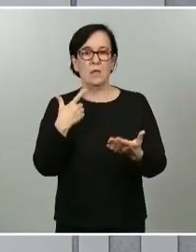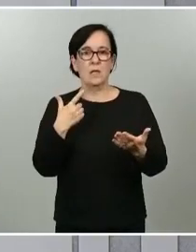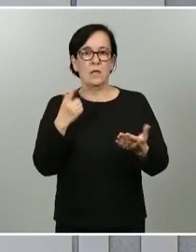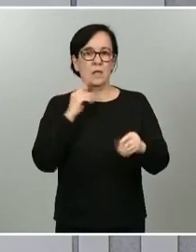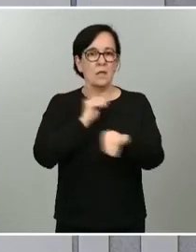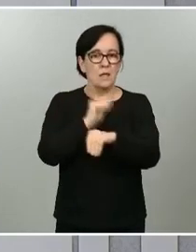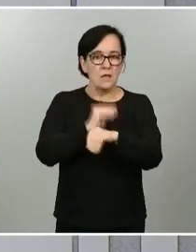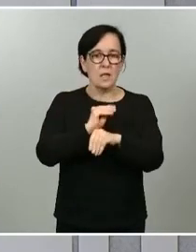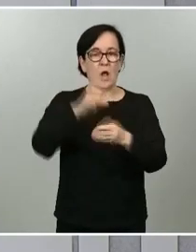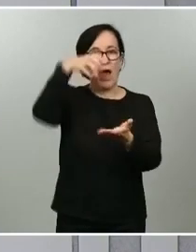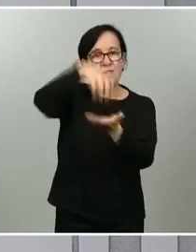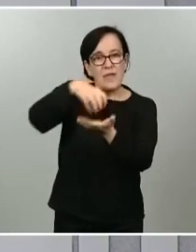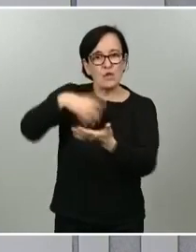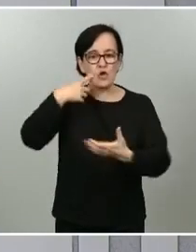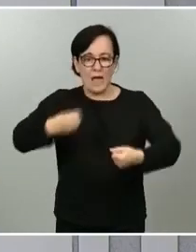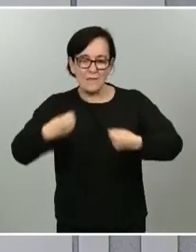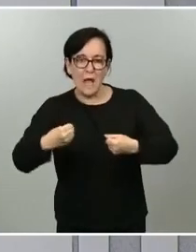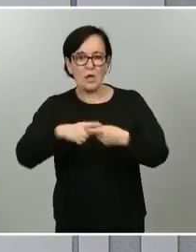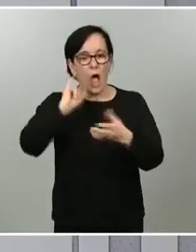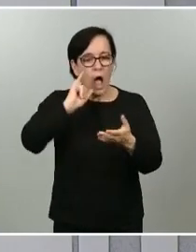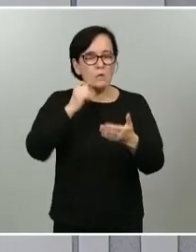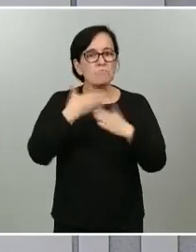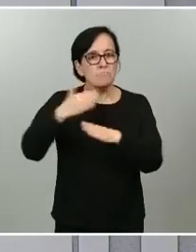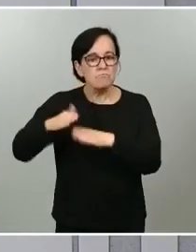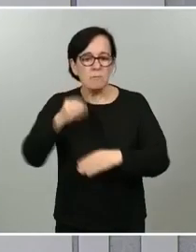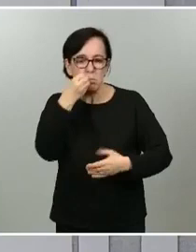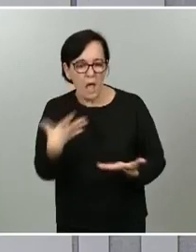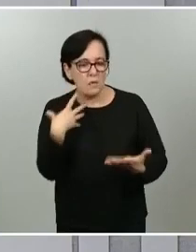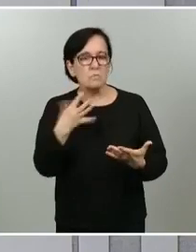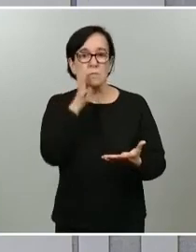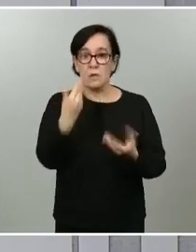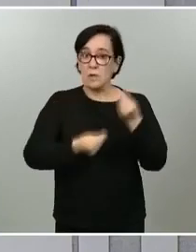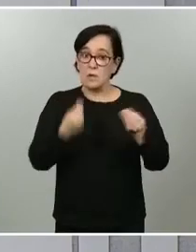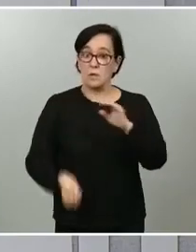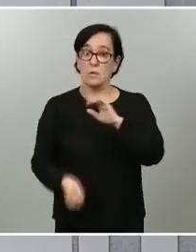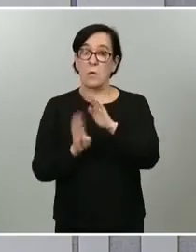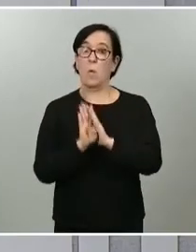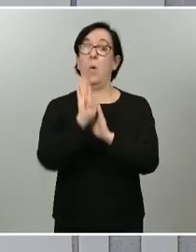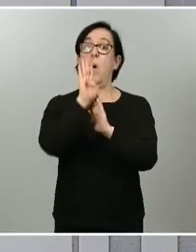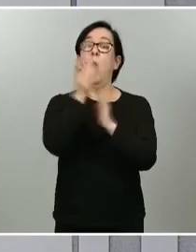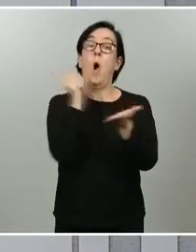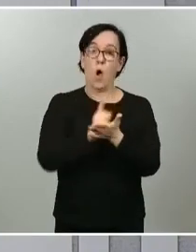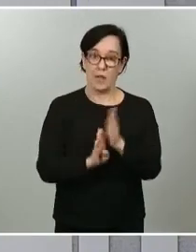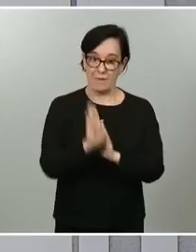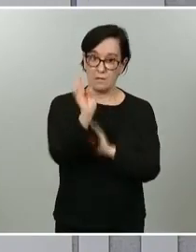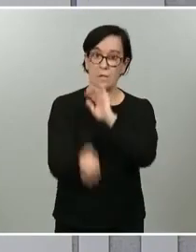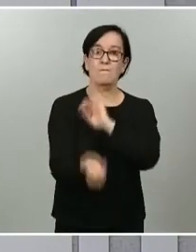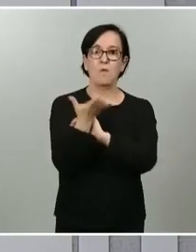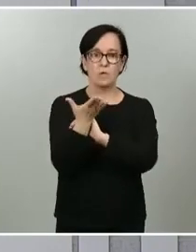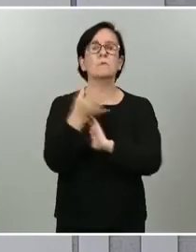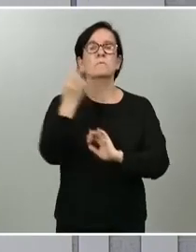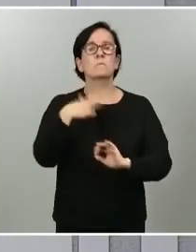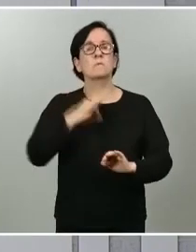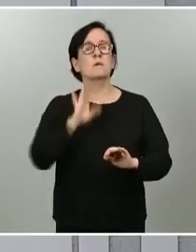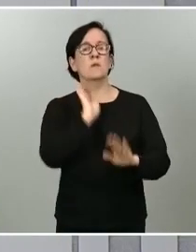centros sanitarios para tener la seguridad de que, en caso de que se produjera un nuevo pico o un nuevo rebrote, había capacidad de mantener